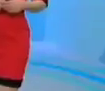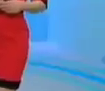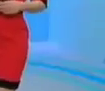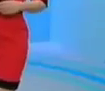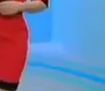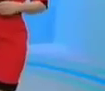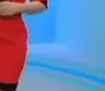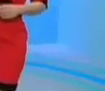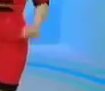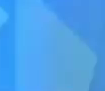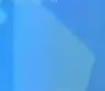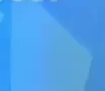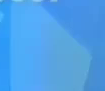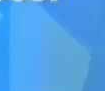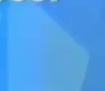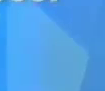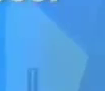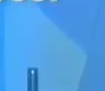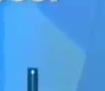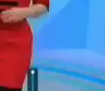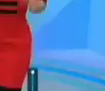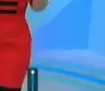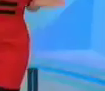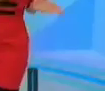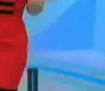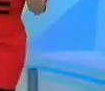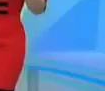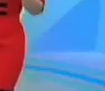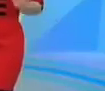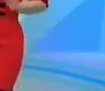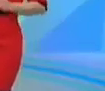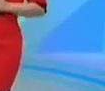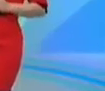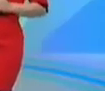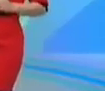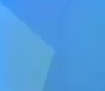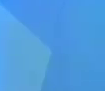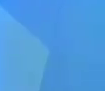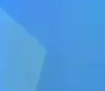...nos padece de este mal. Es importante reconocer la...